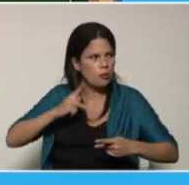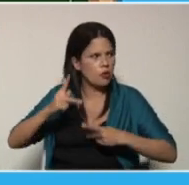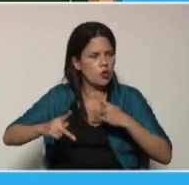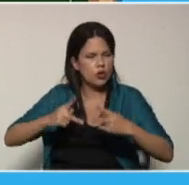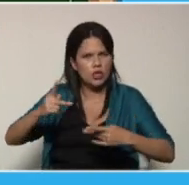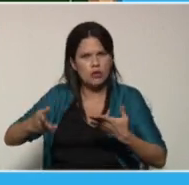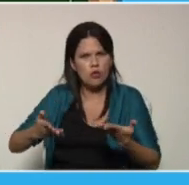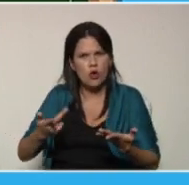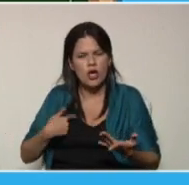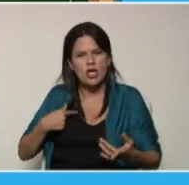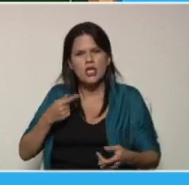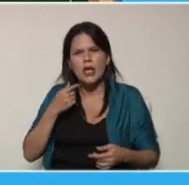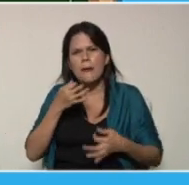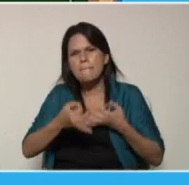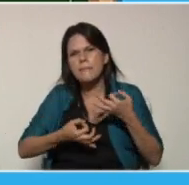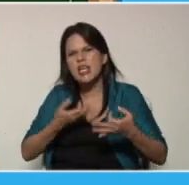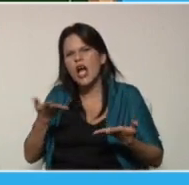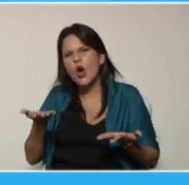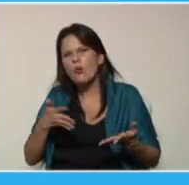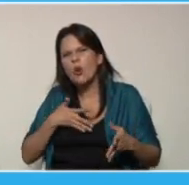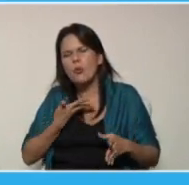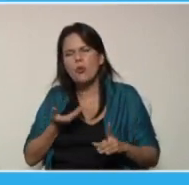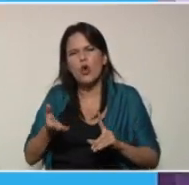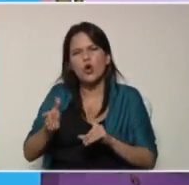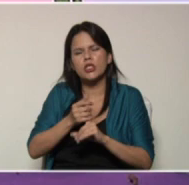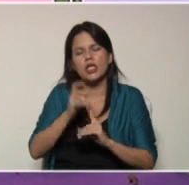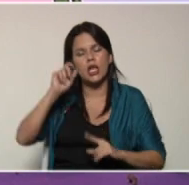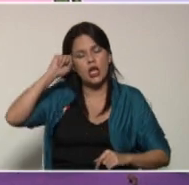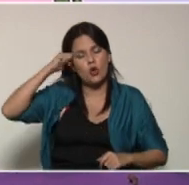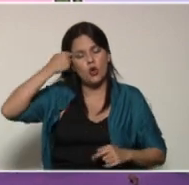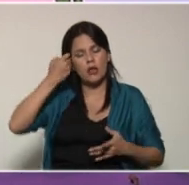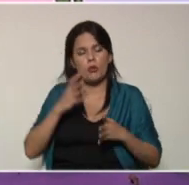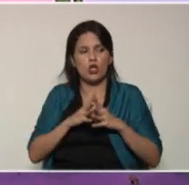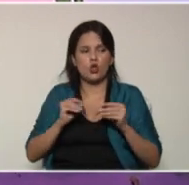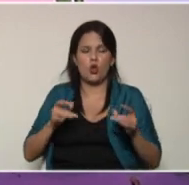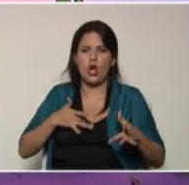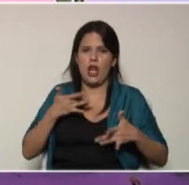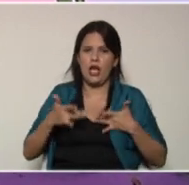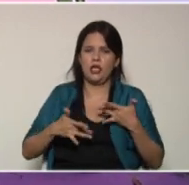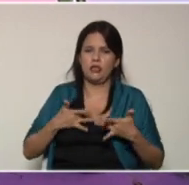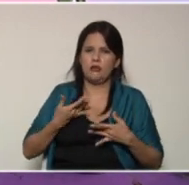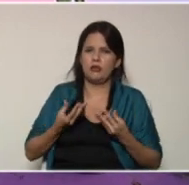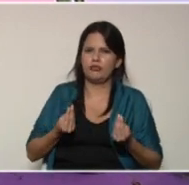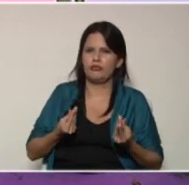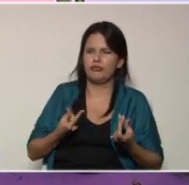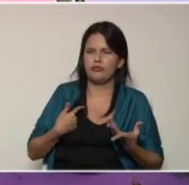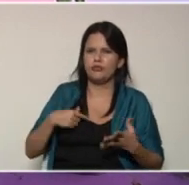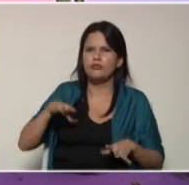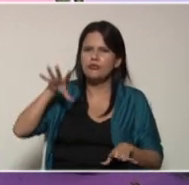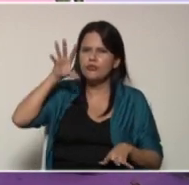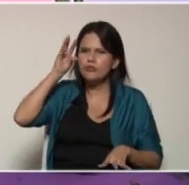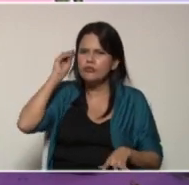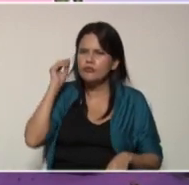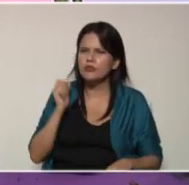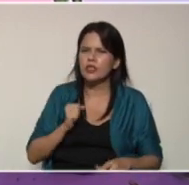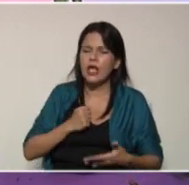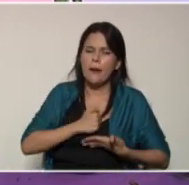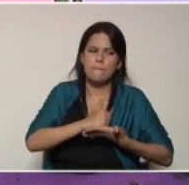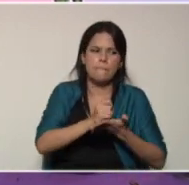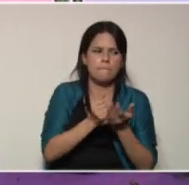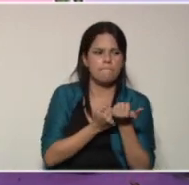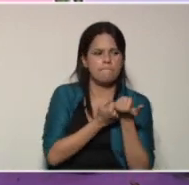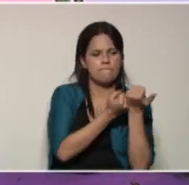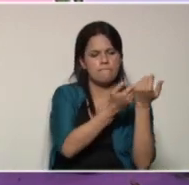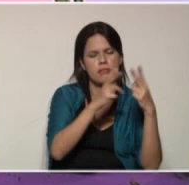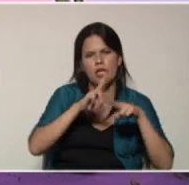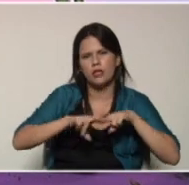obtener recordando que todas las actividades y en todo momento mucha comprensión y apoyar a las niñas